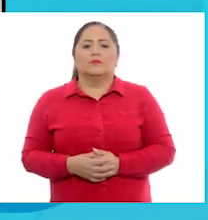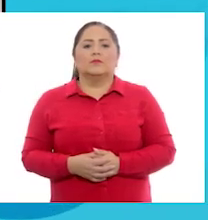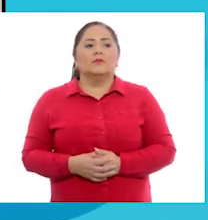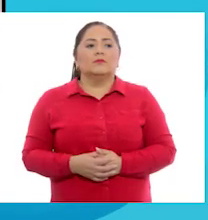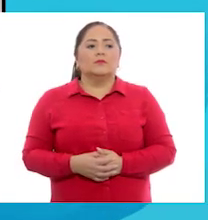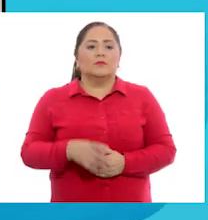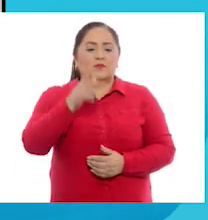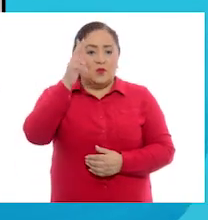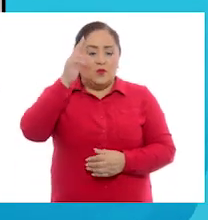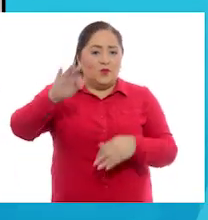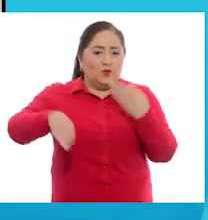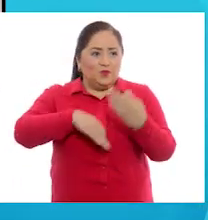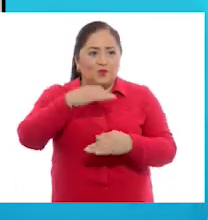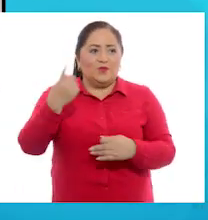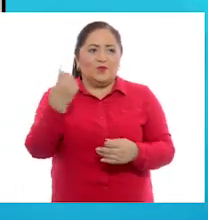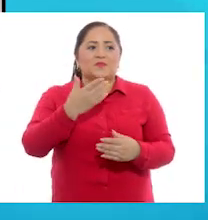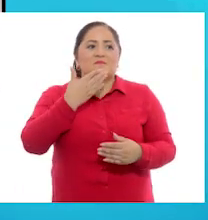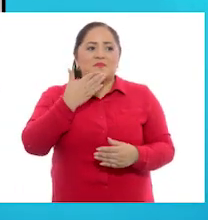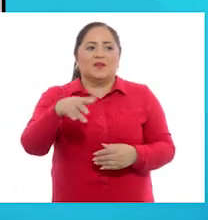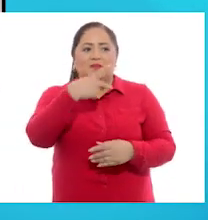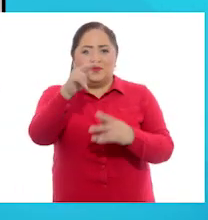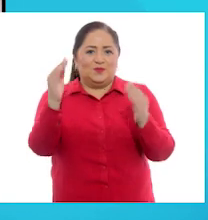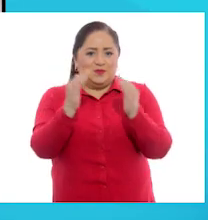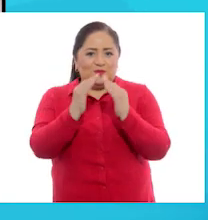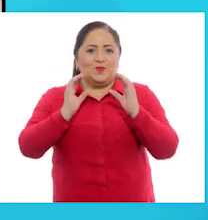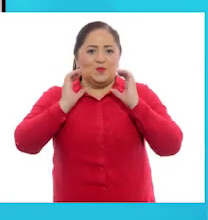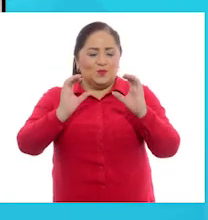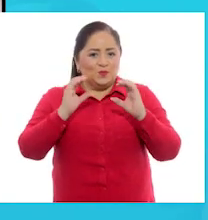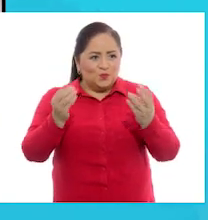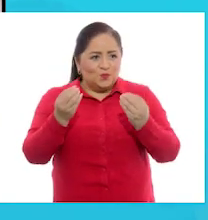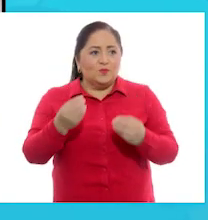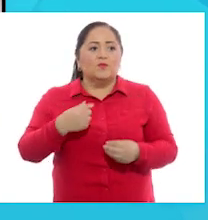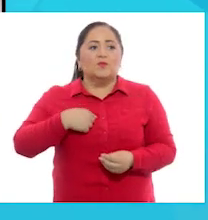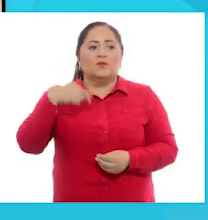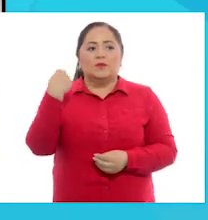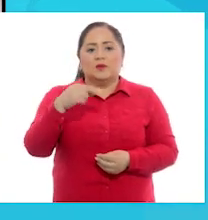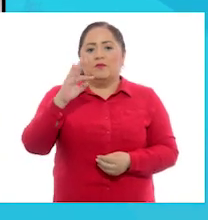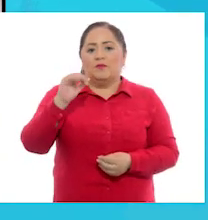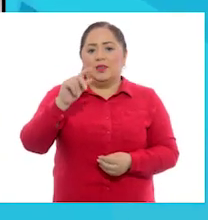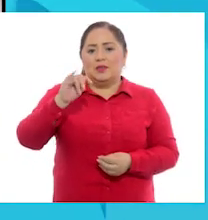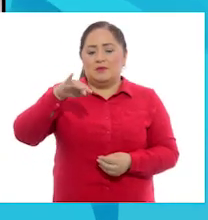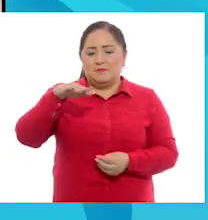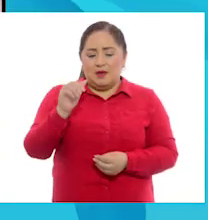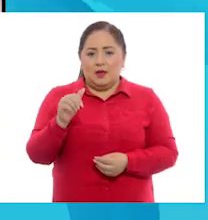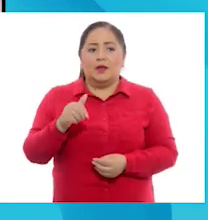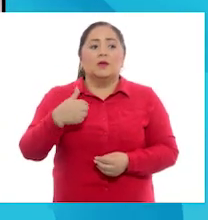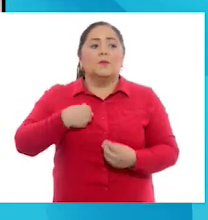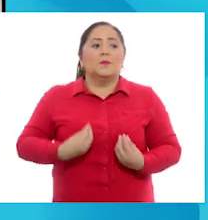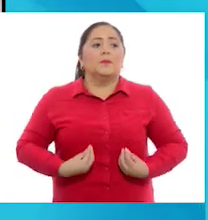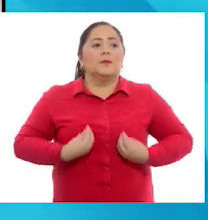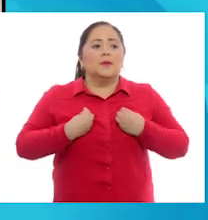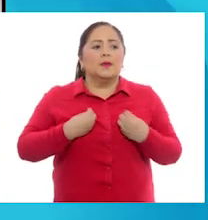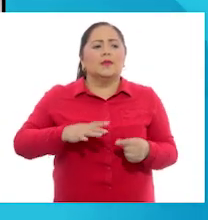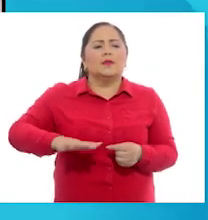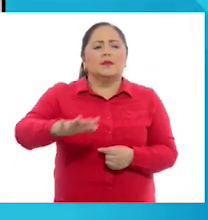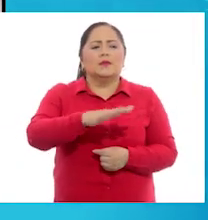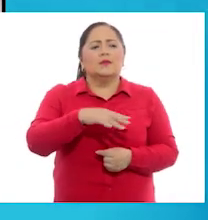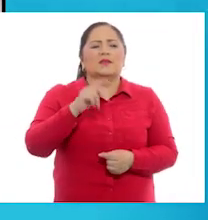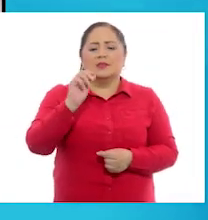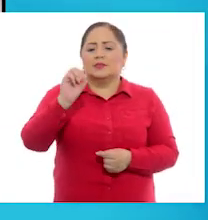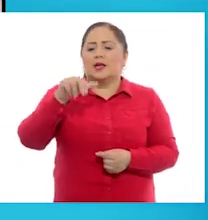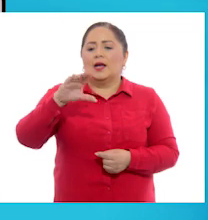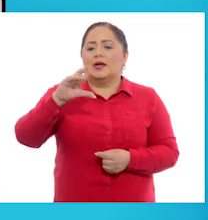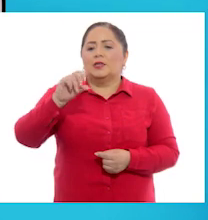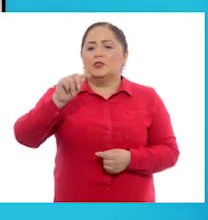Hola a todos. Espero que se encuentren muy bien en sus casitas cuidándose mucho. Yo me llamo Fátima Méndez y vivo en la localidad de San